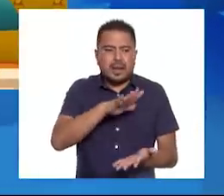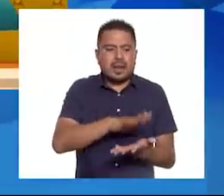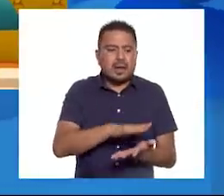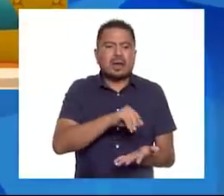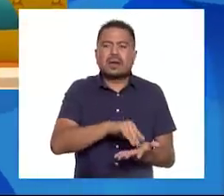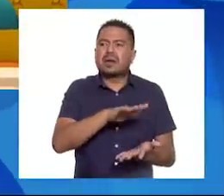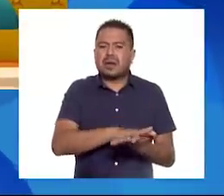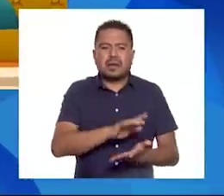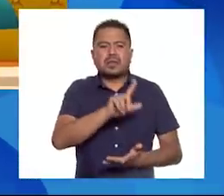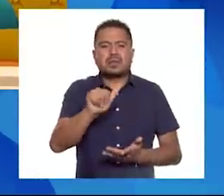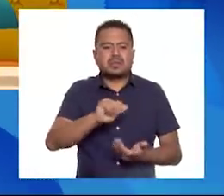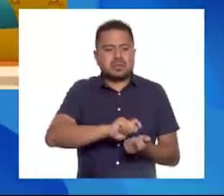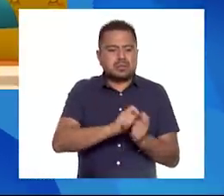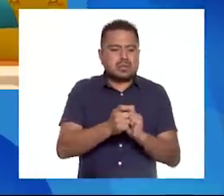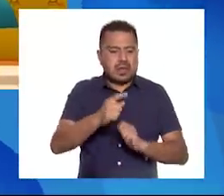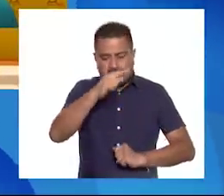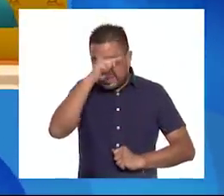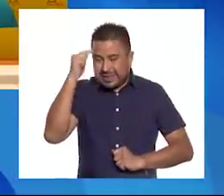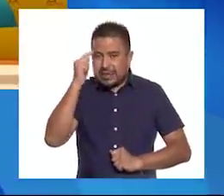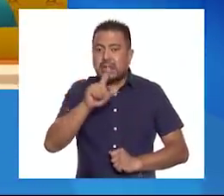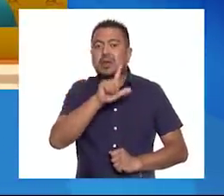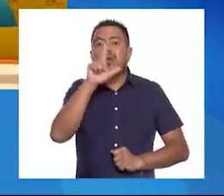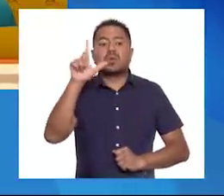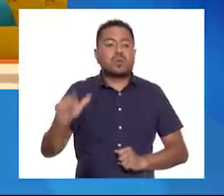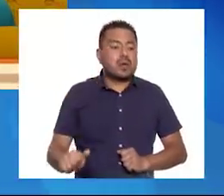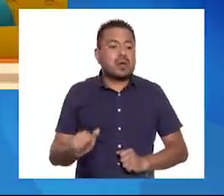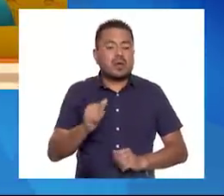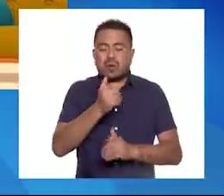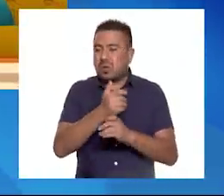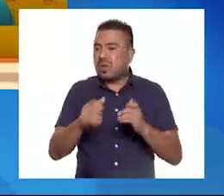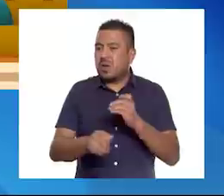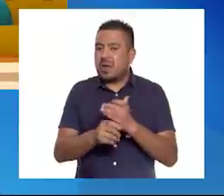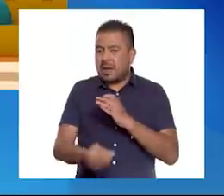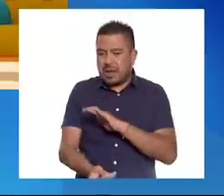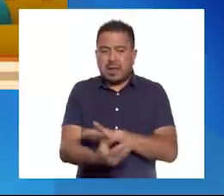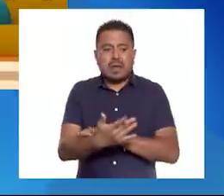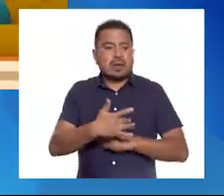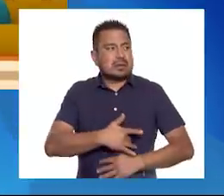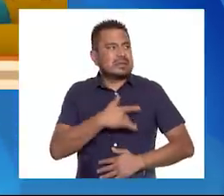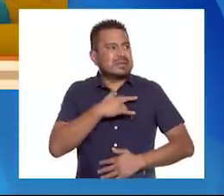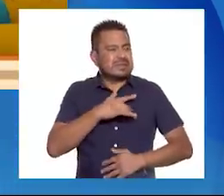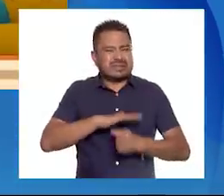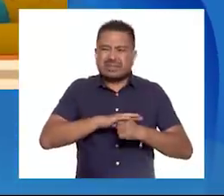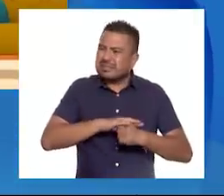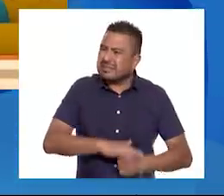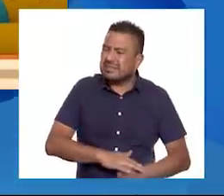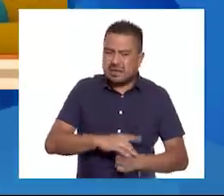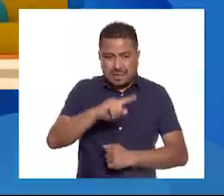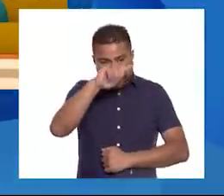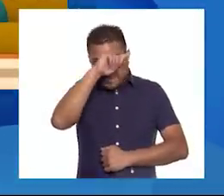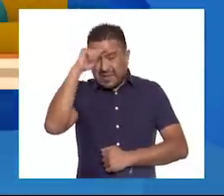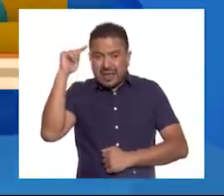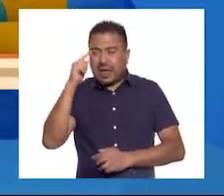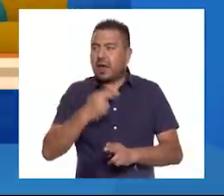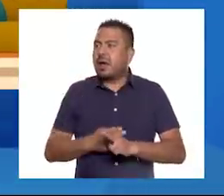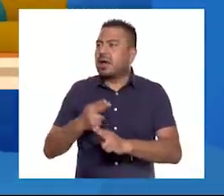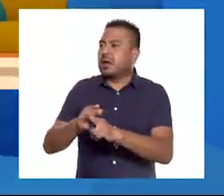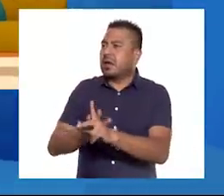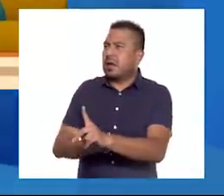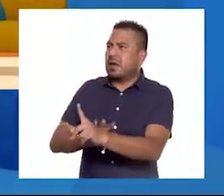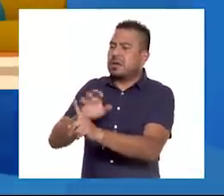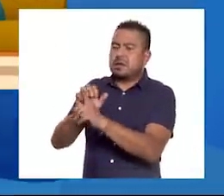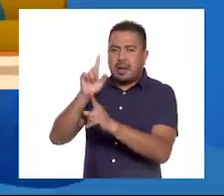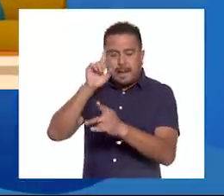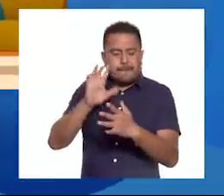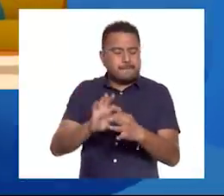enfado. Luego se presentó una situación que te provocó frustración y fastidio hasta llegar a la